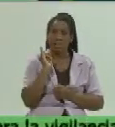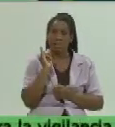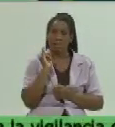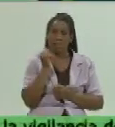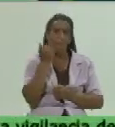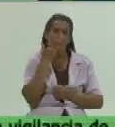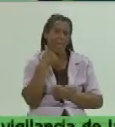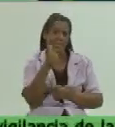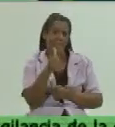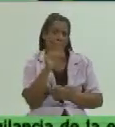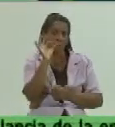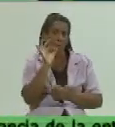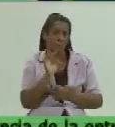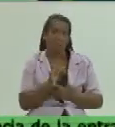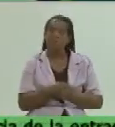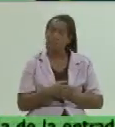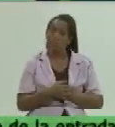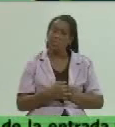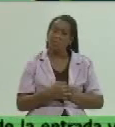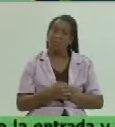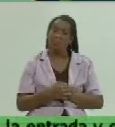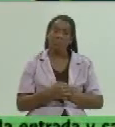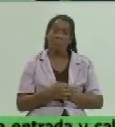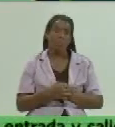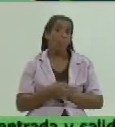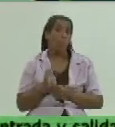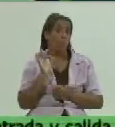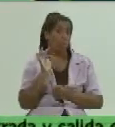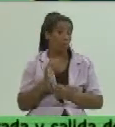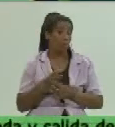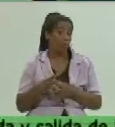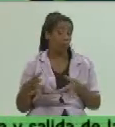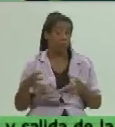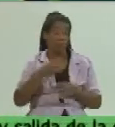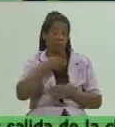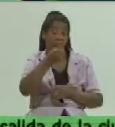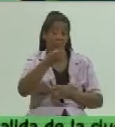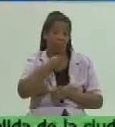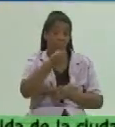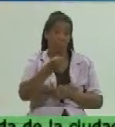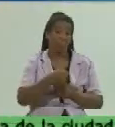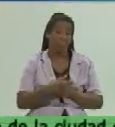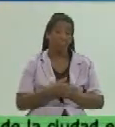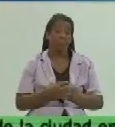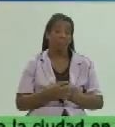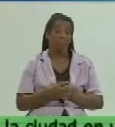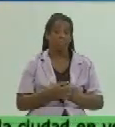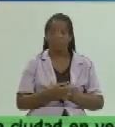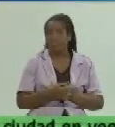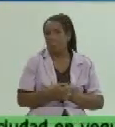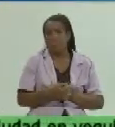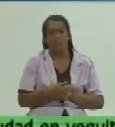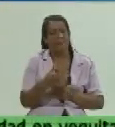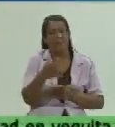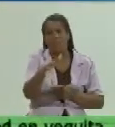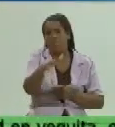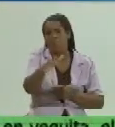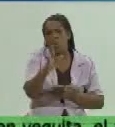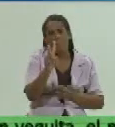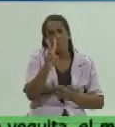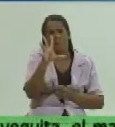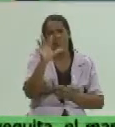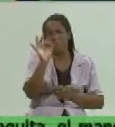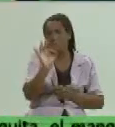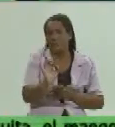% es para tener una medida sí un gran por ciento es de denuncias nosotros 25% hasta ahí alrededor pudiera ser más el